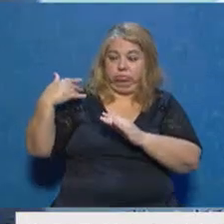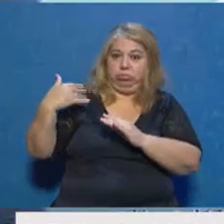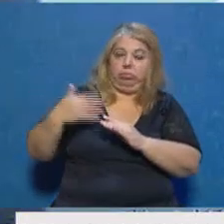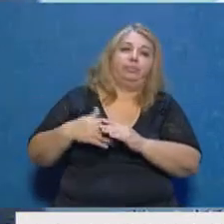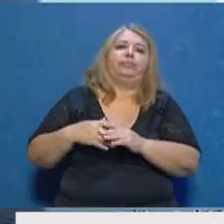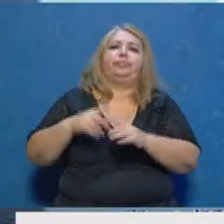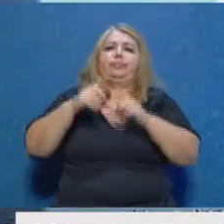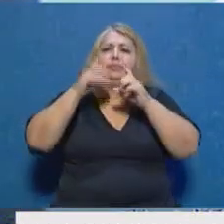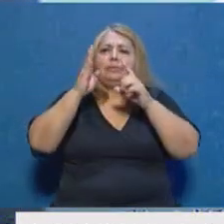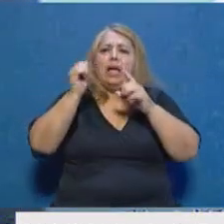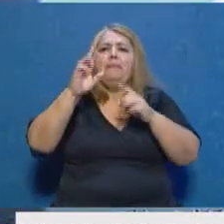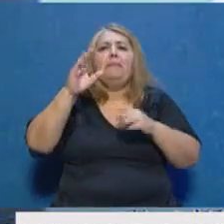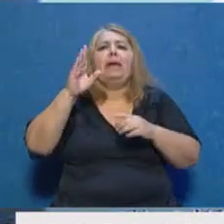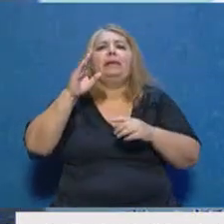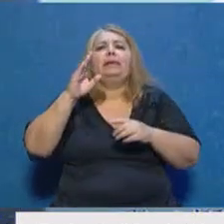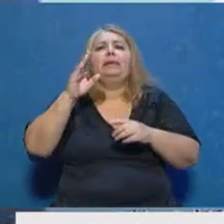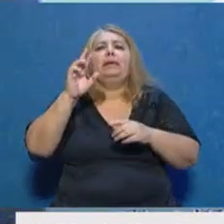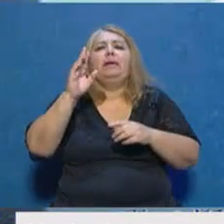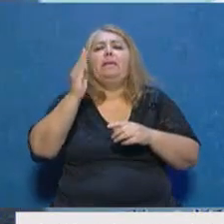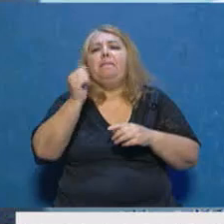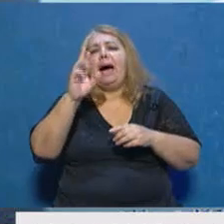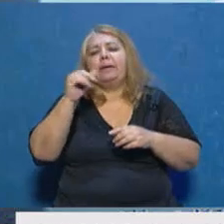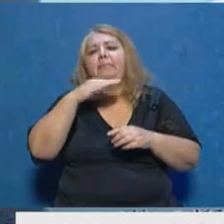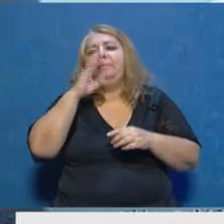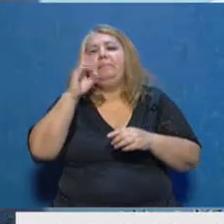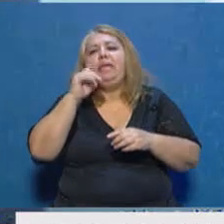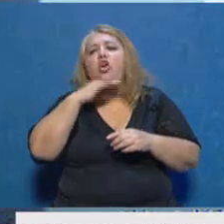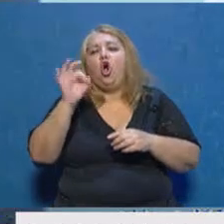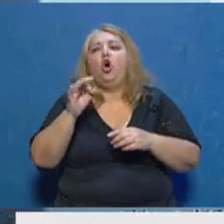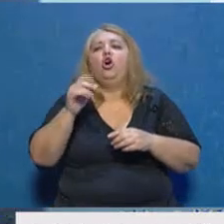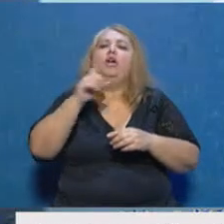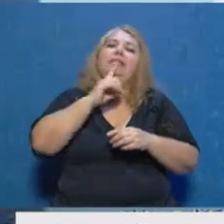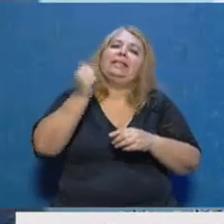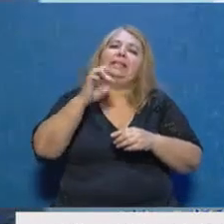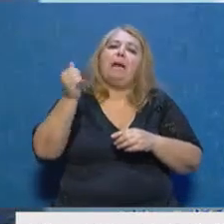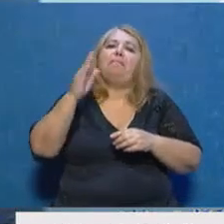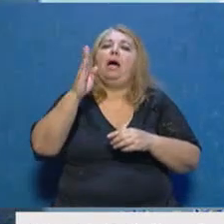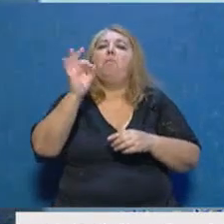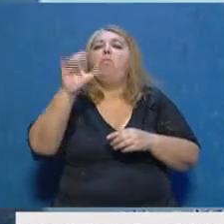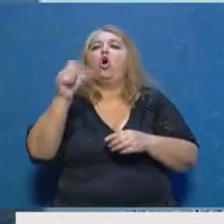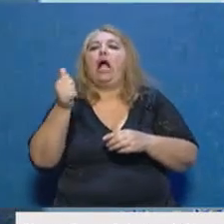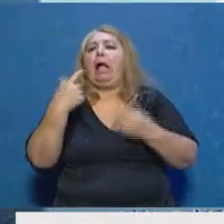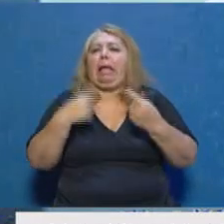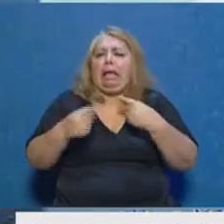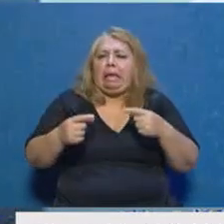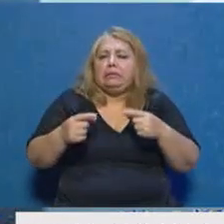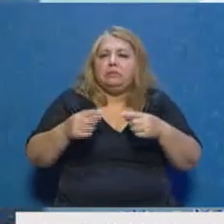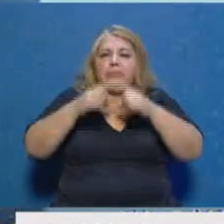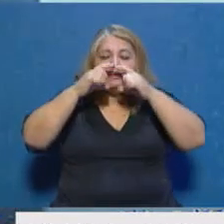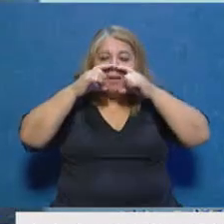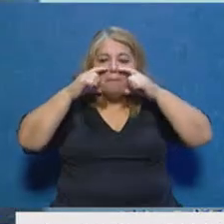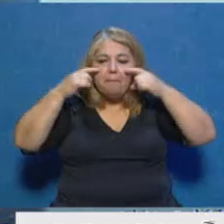tapabocas, ¿cuál es la diferencia entre uno y otro? Eso es básico, o sea, los barbijos que